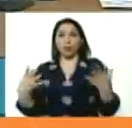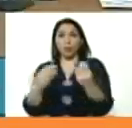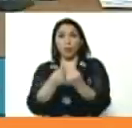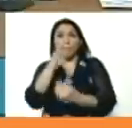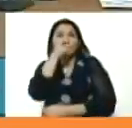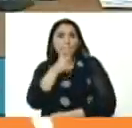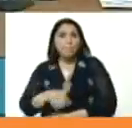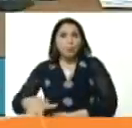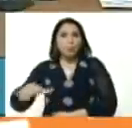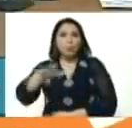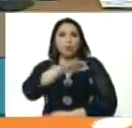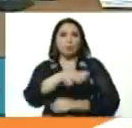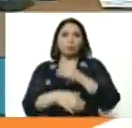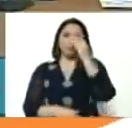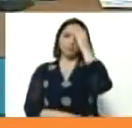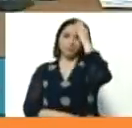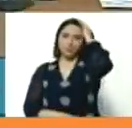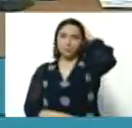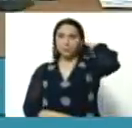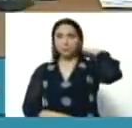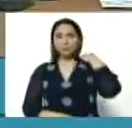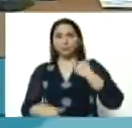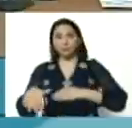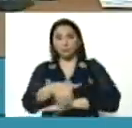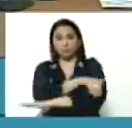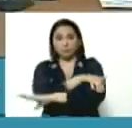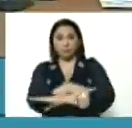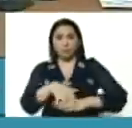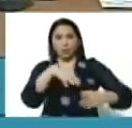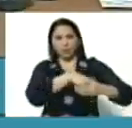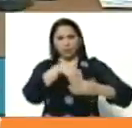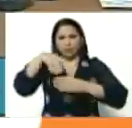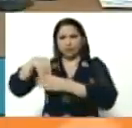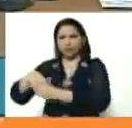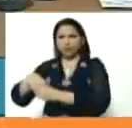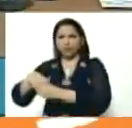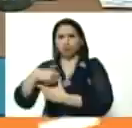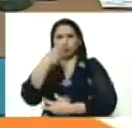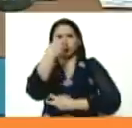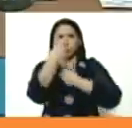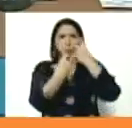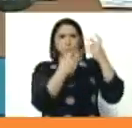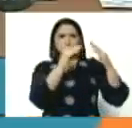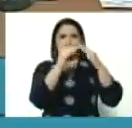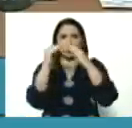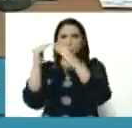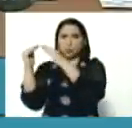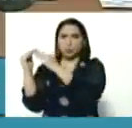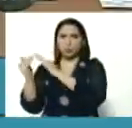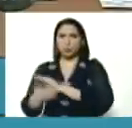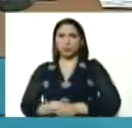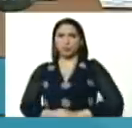pueblo, en las calles, en la cuarentena, visita casa por casa,